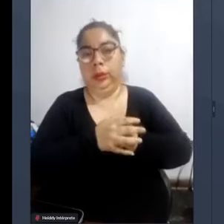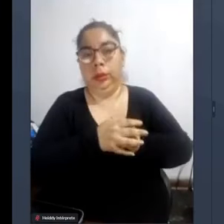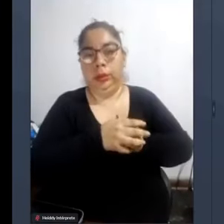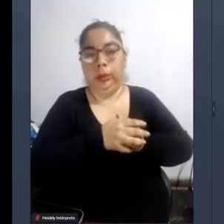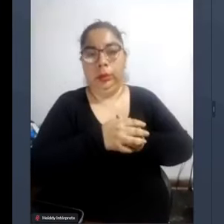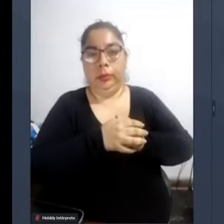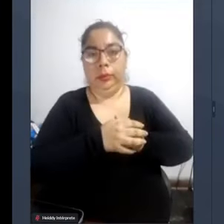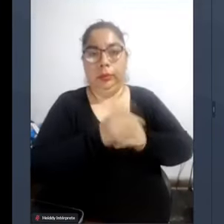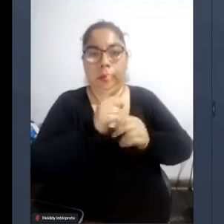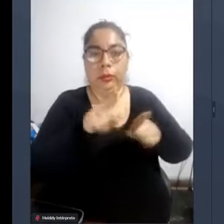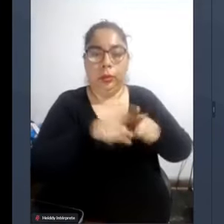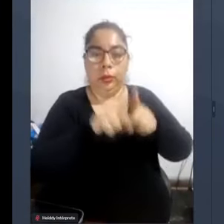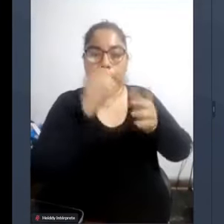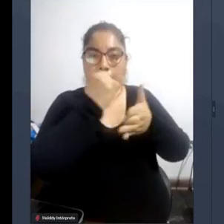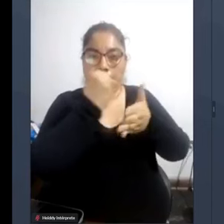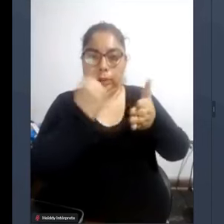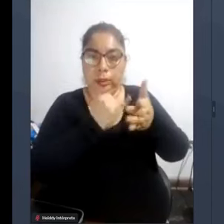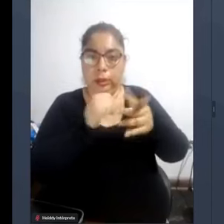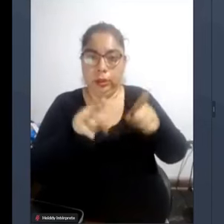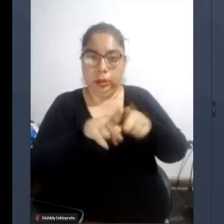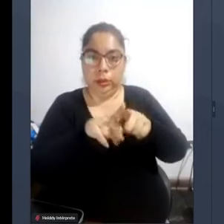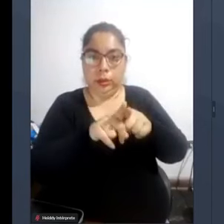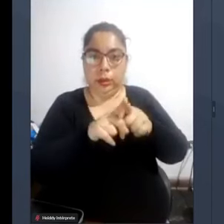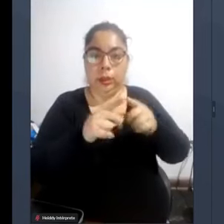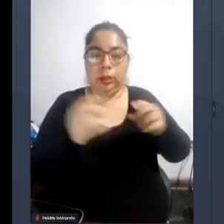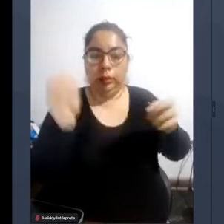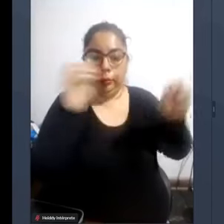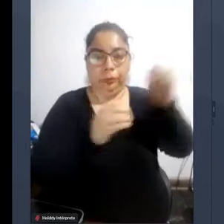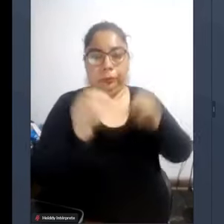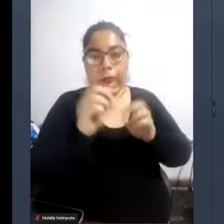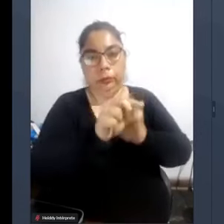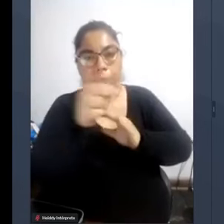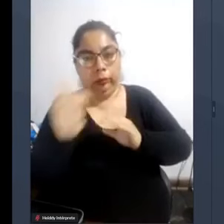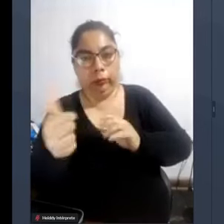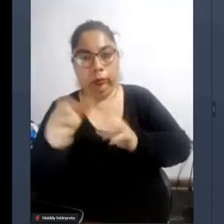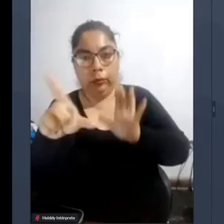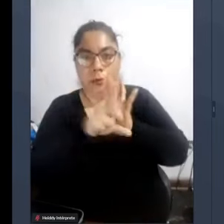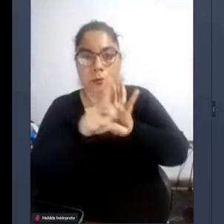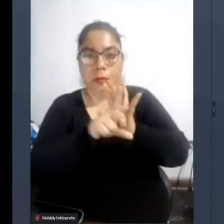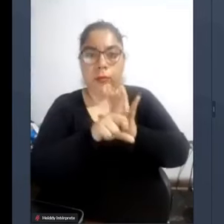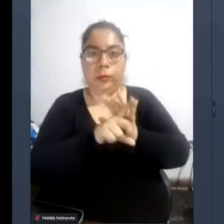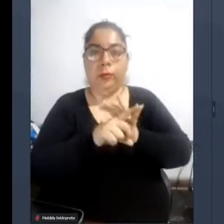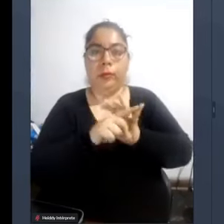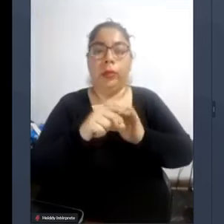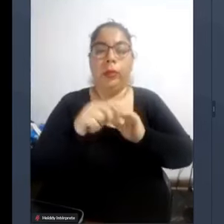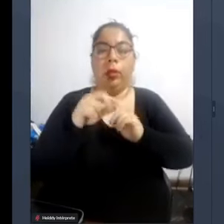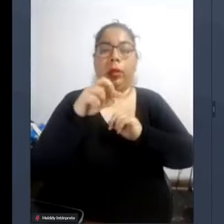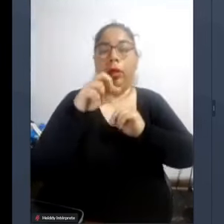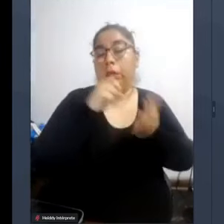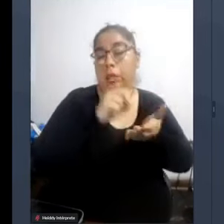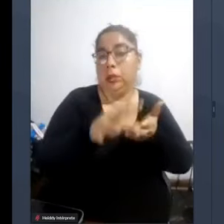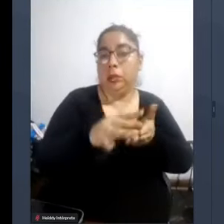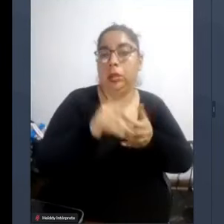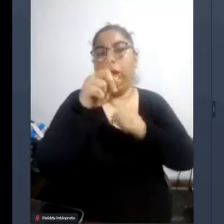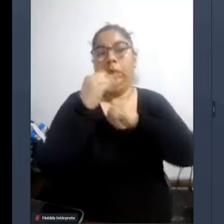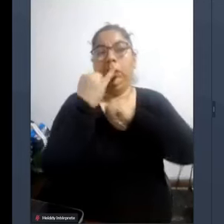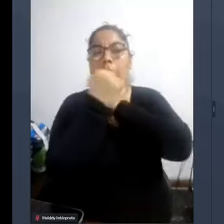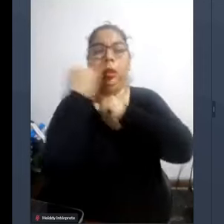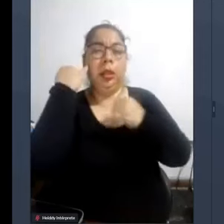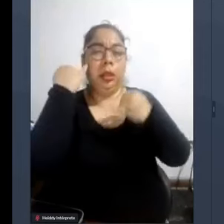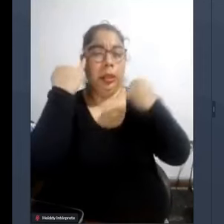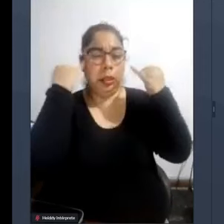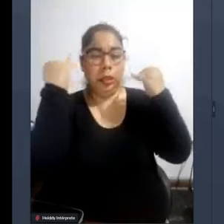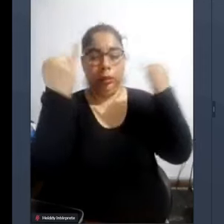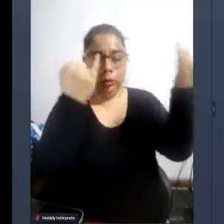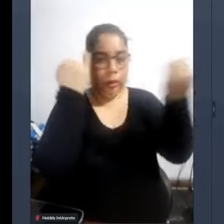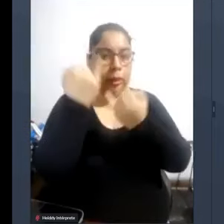tanto en el diseño como en el plan de implementación por otro lado en cuanto a las leyes nacionales internacionales tenemos algunas como bien también